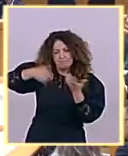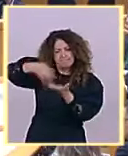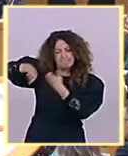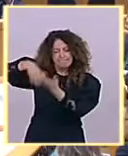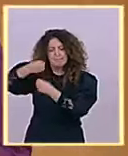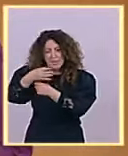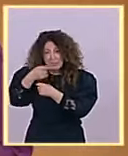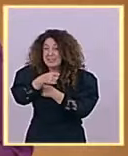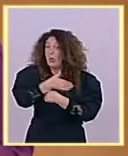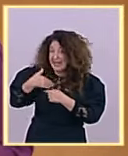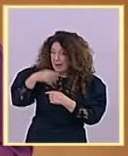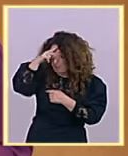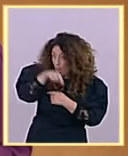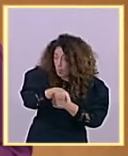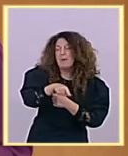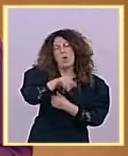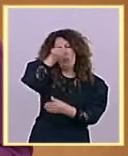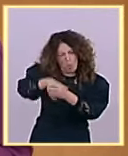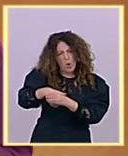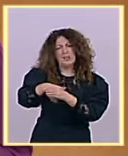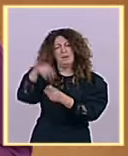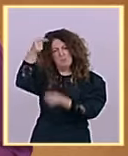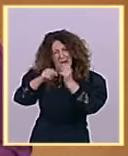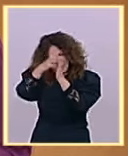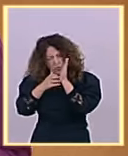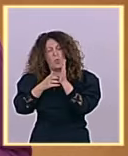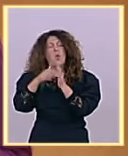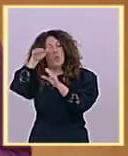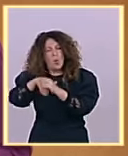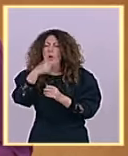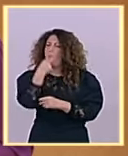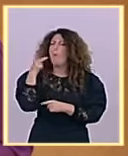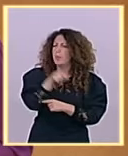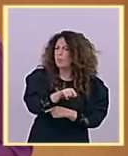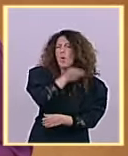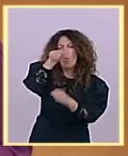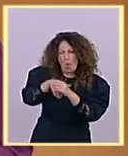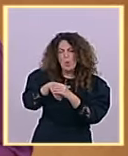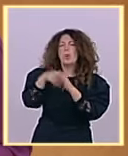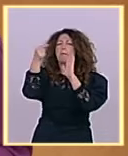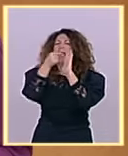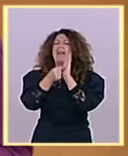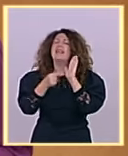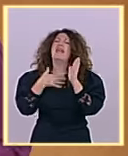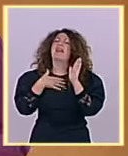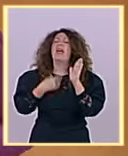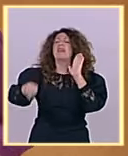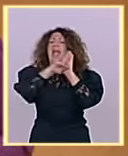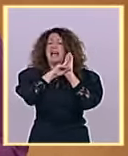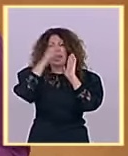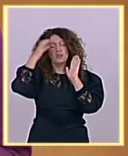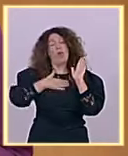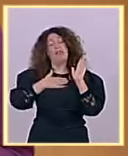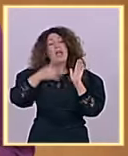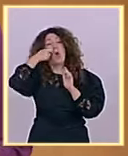a fin de mes, comprometase a votar las medidas del decreto de Ucrania. Si a usted le preocupa que los ciudadanos lleguen a fin de mes, ¿por qué ha